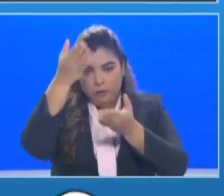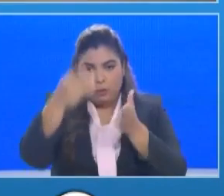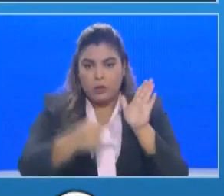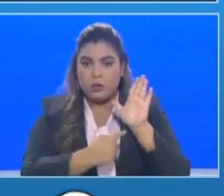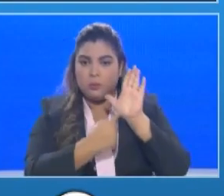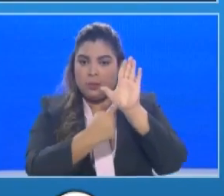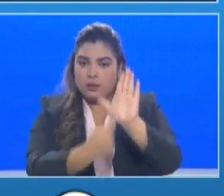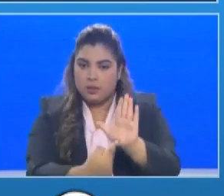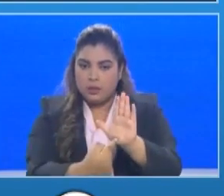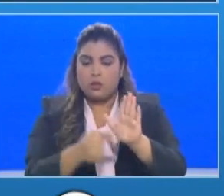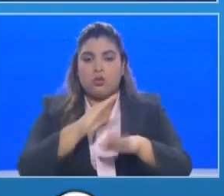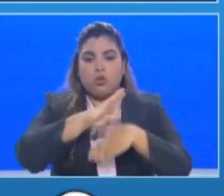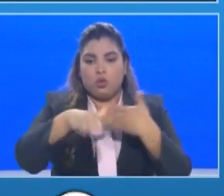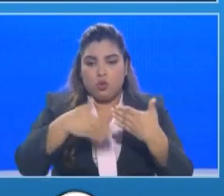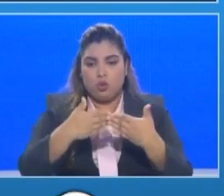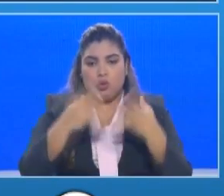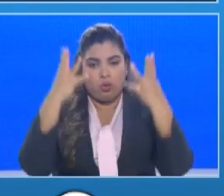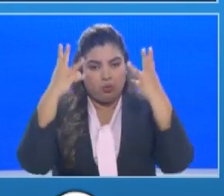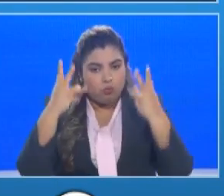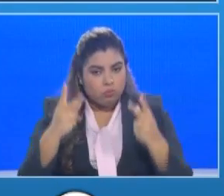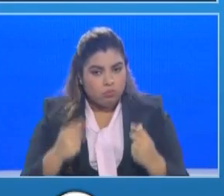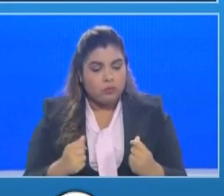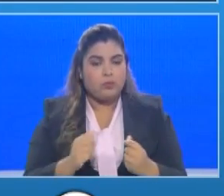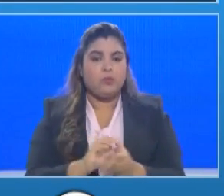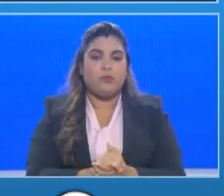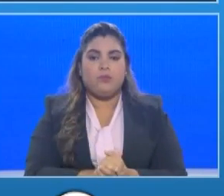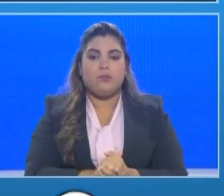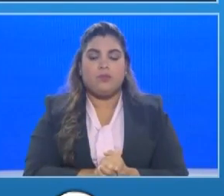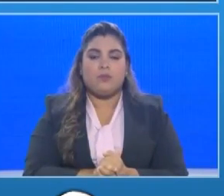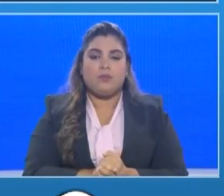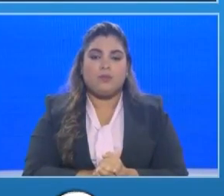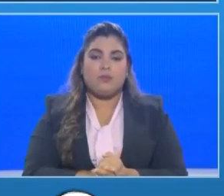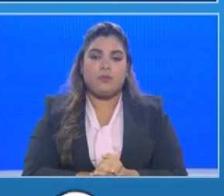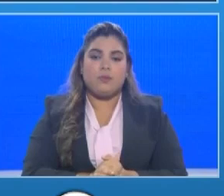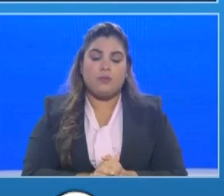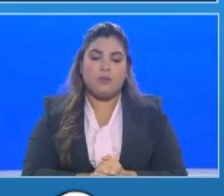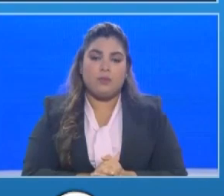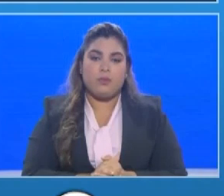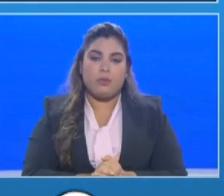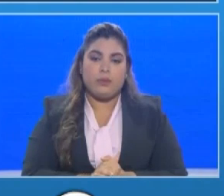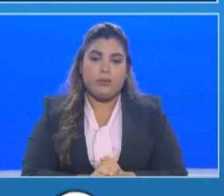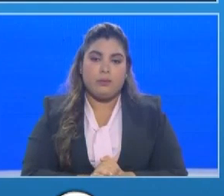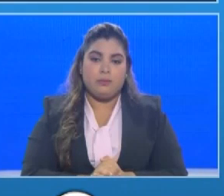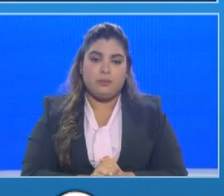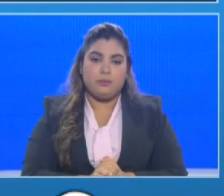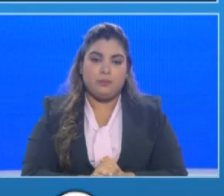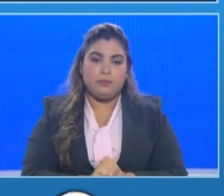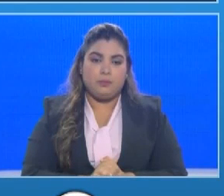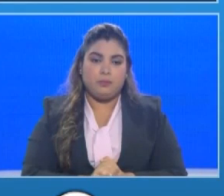estadísticos y el comportamiento de la pandemia en el territorio nacional.